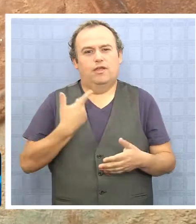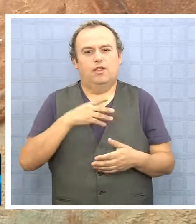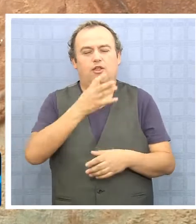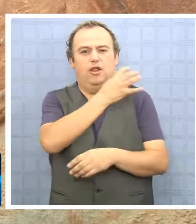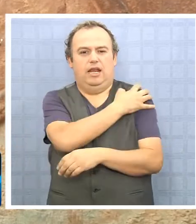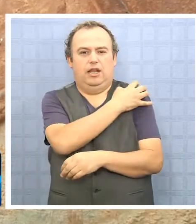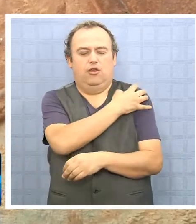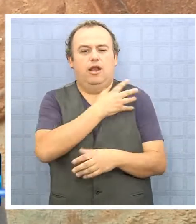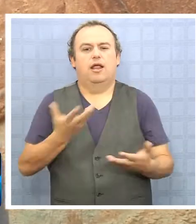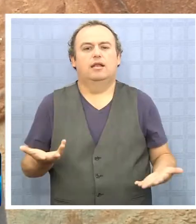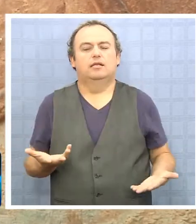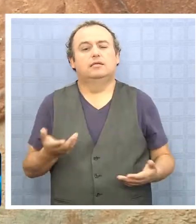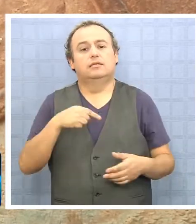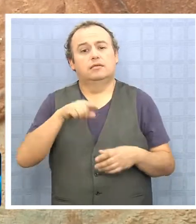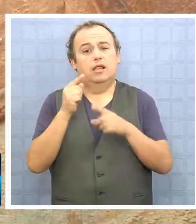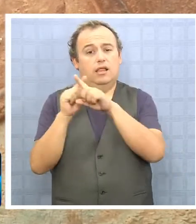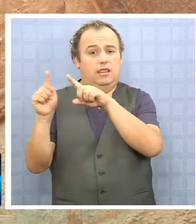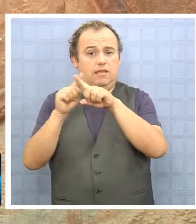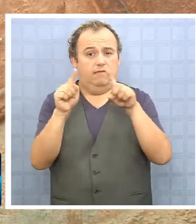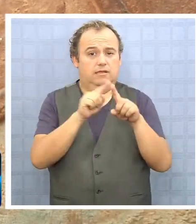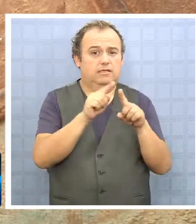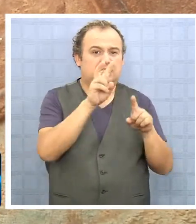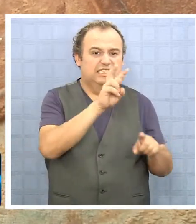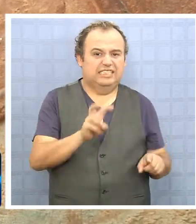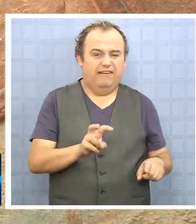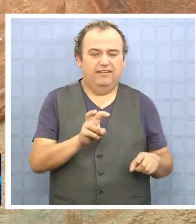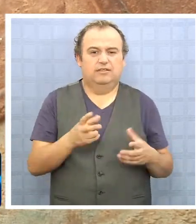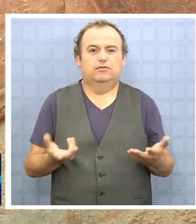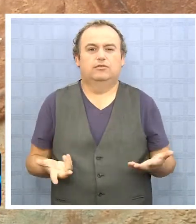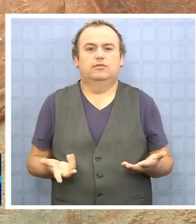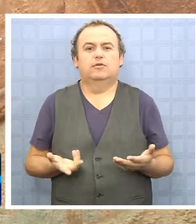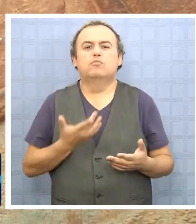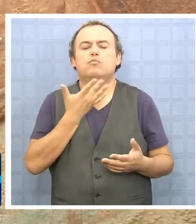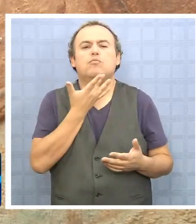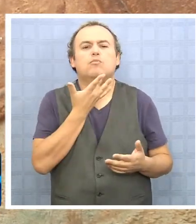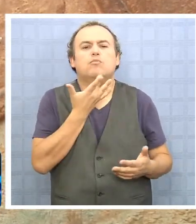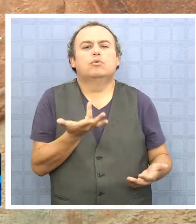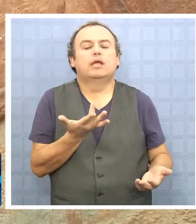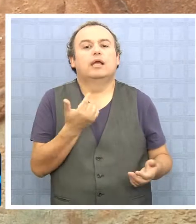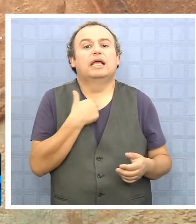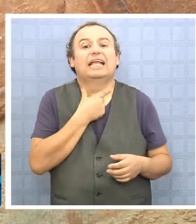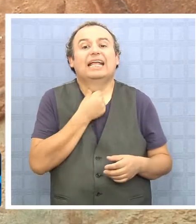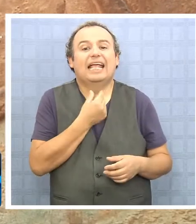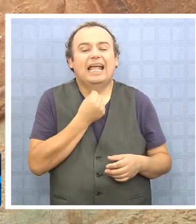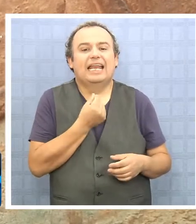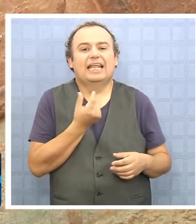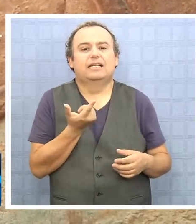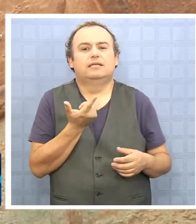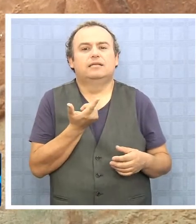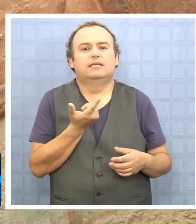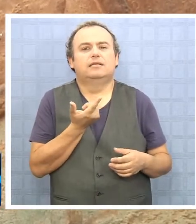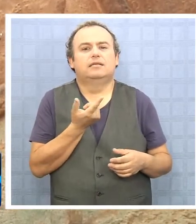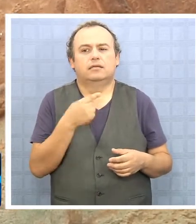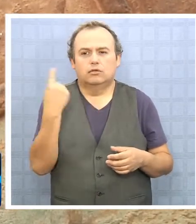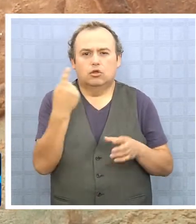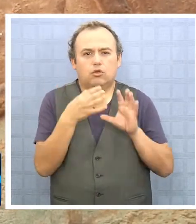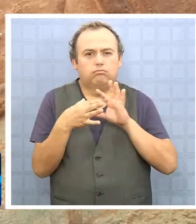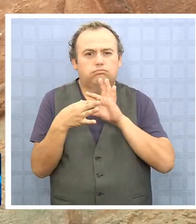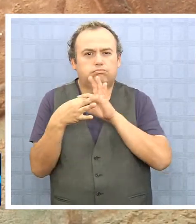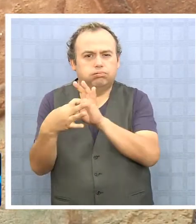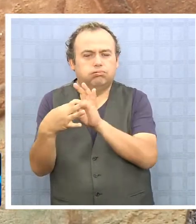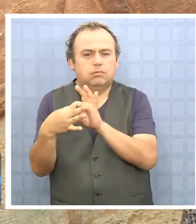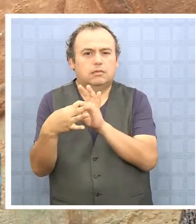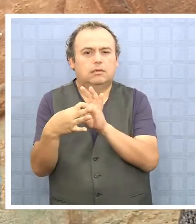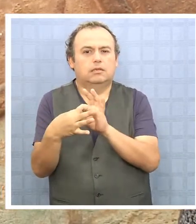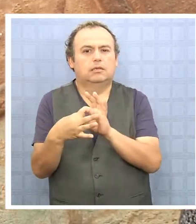en los distintos servicios, porque queremos que seamos aliados en